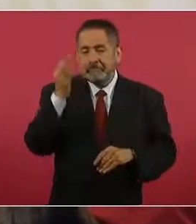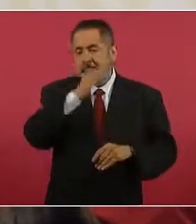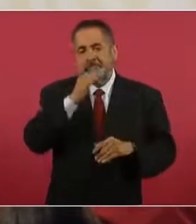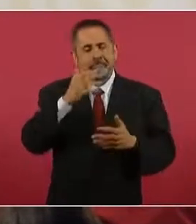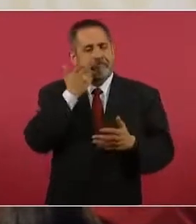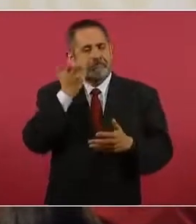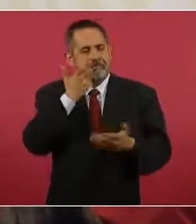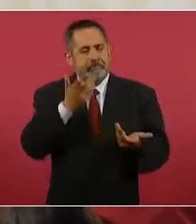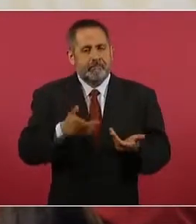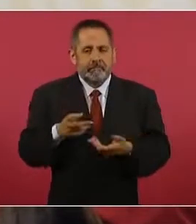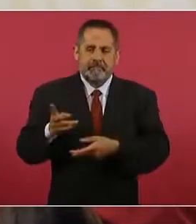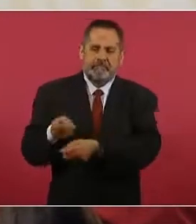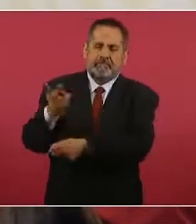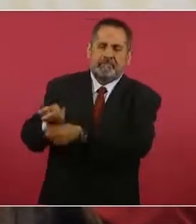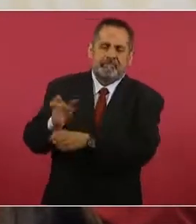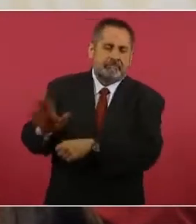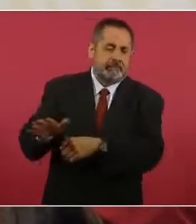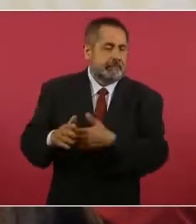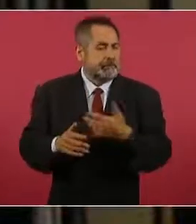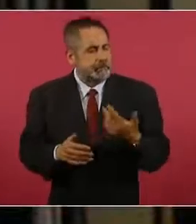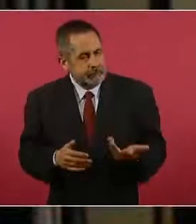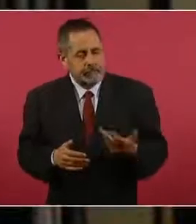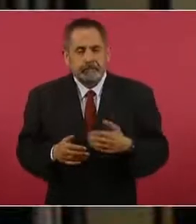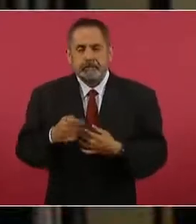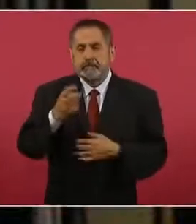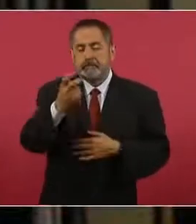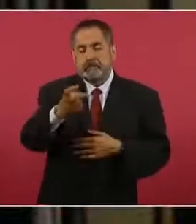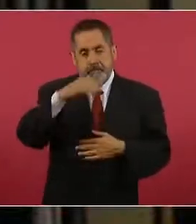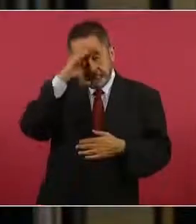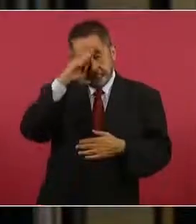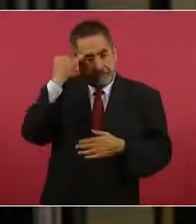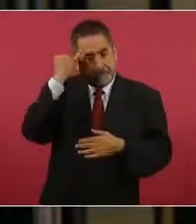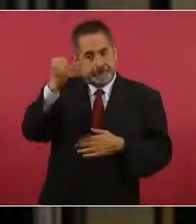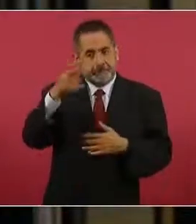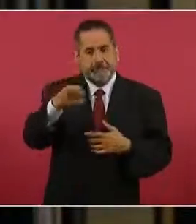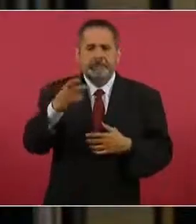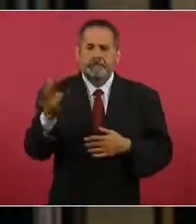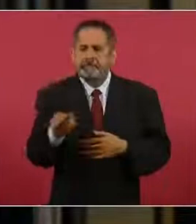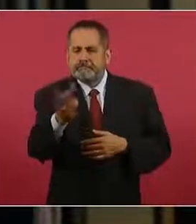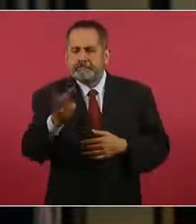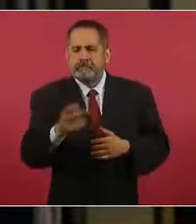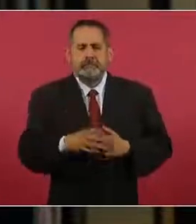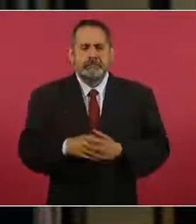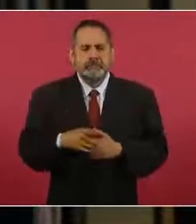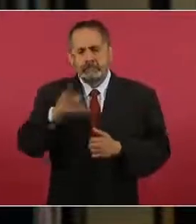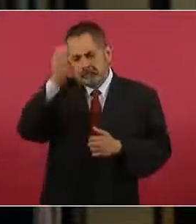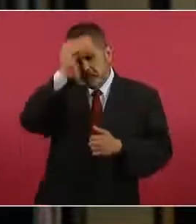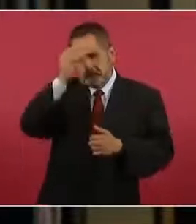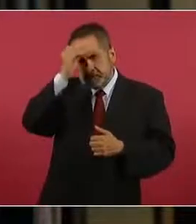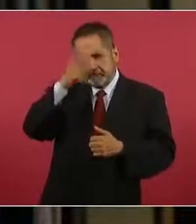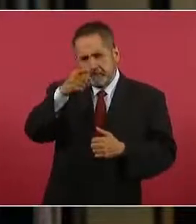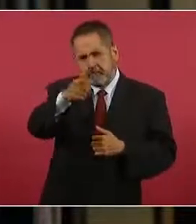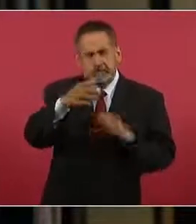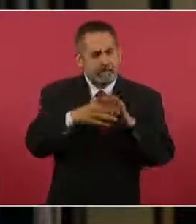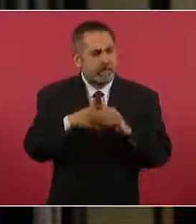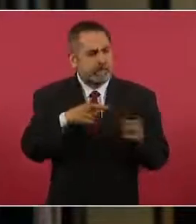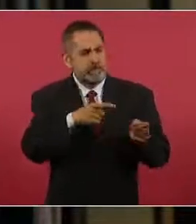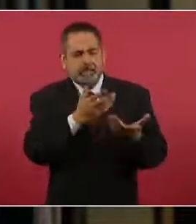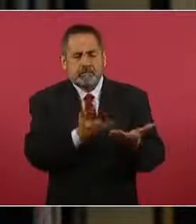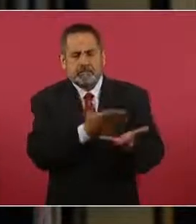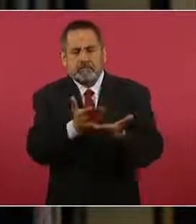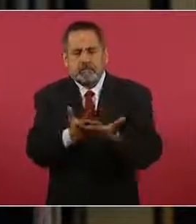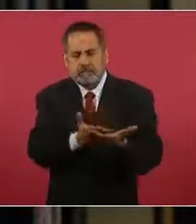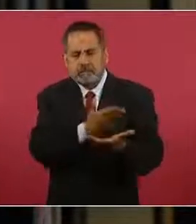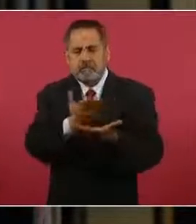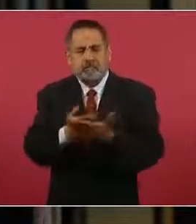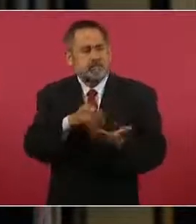relegándola a un segundo plano. En esta situación, presidente, la pregunta sería ¿qué opina usted de estas propuestas que